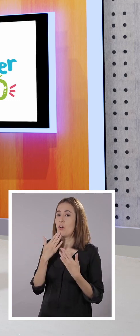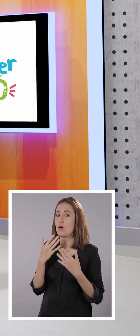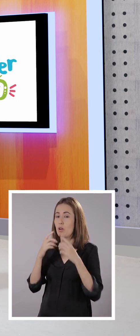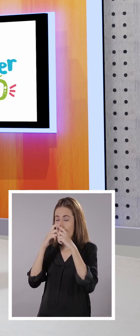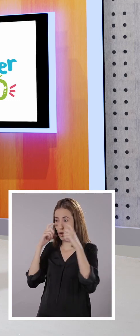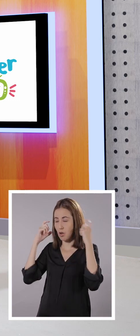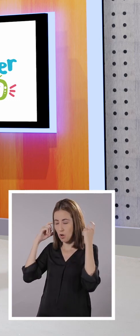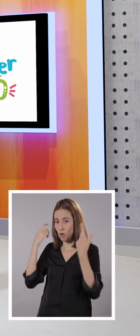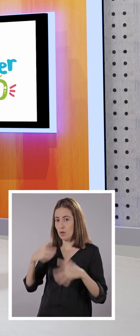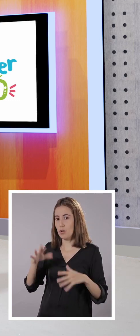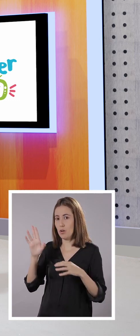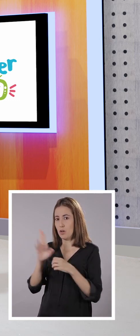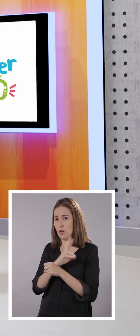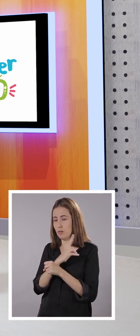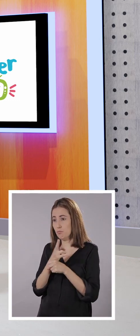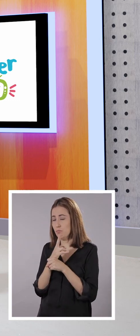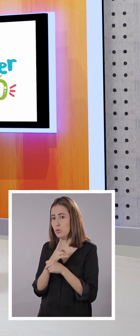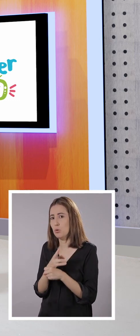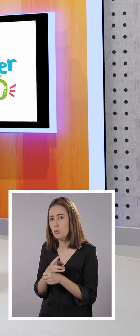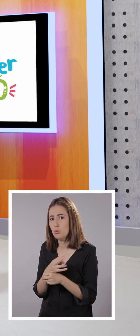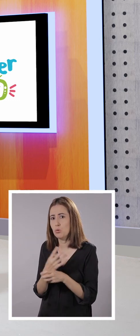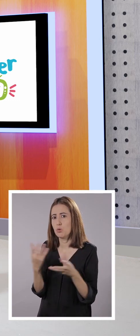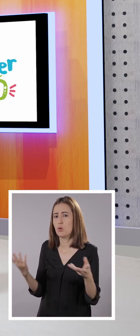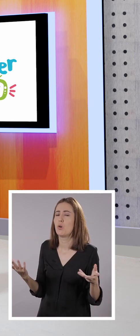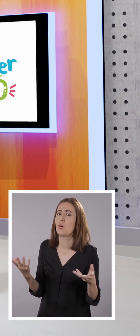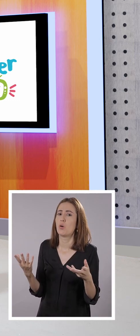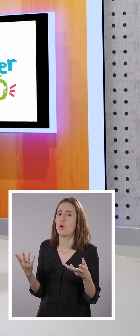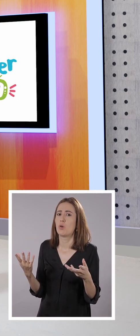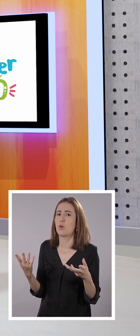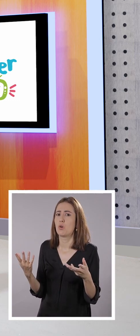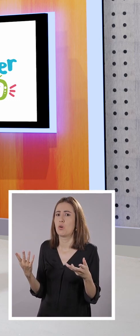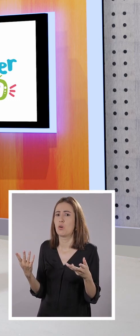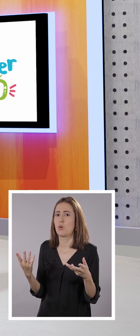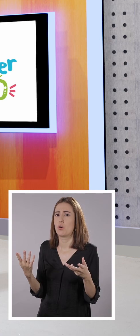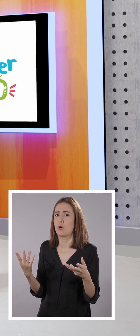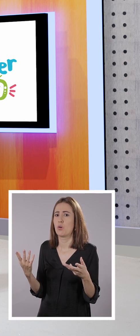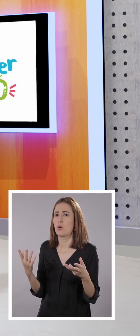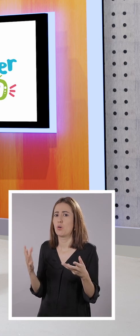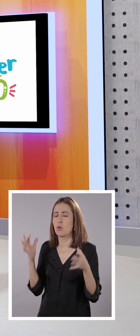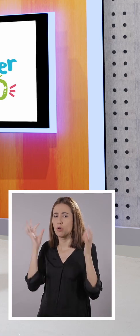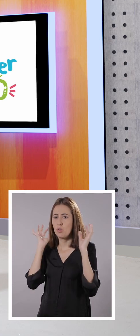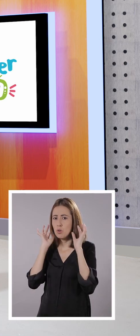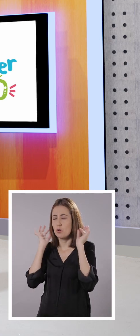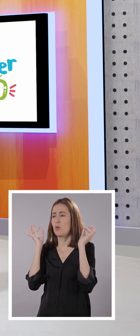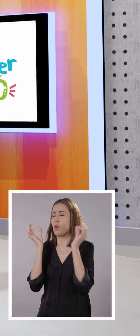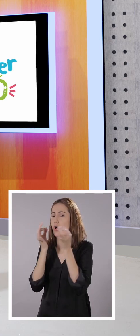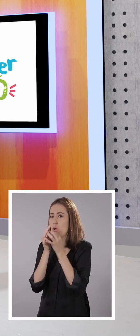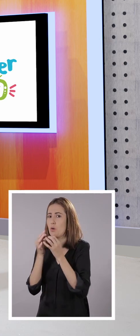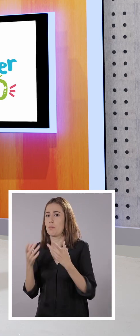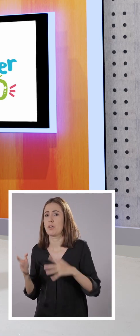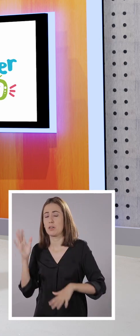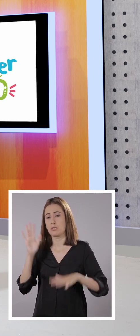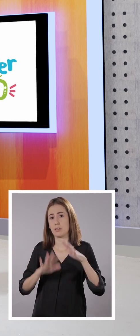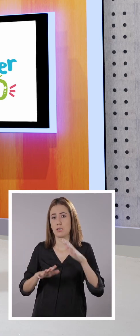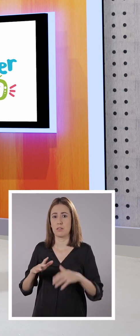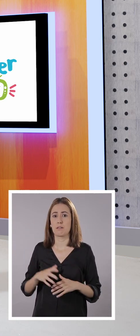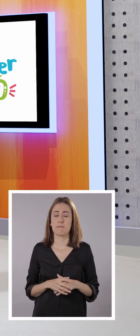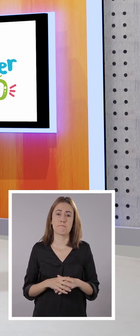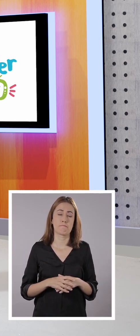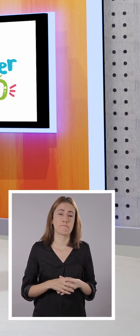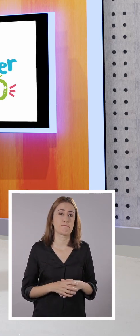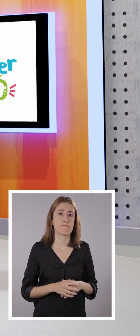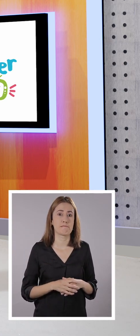Que a veces me olvido de sacármela correctamente. Ok,